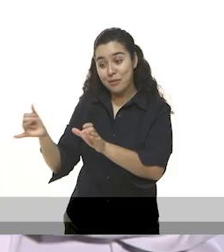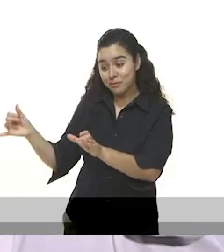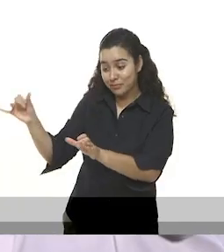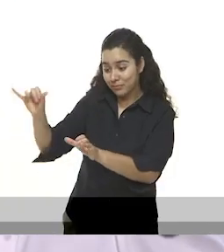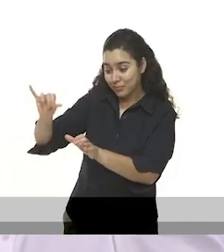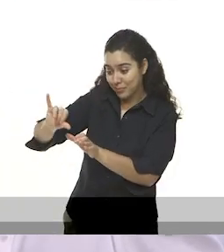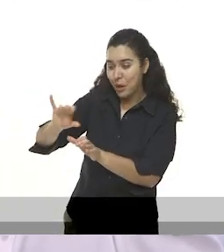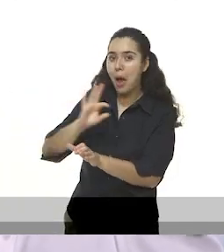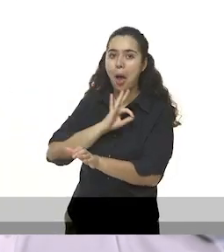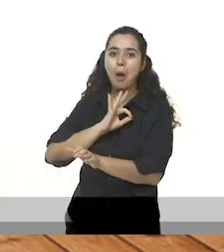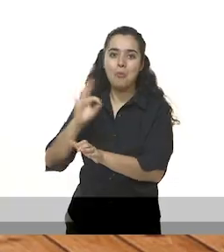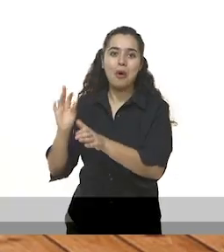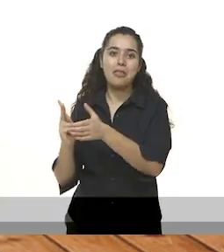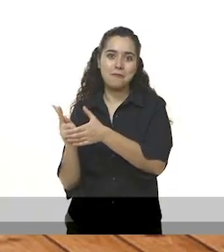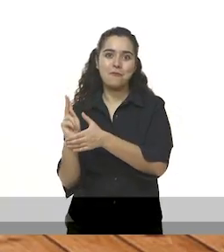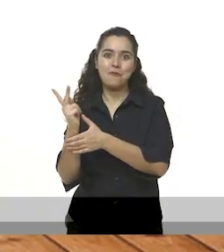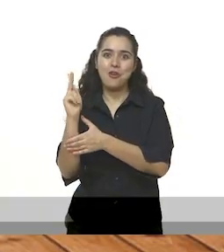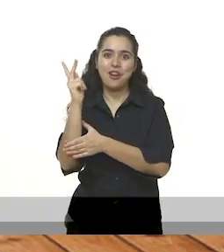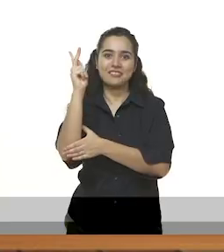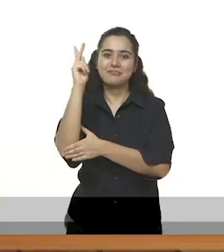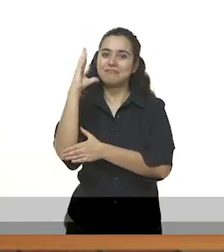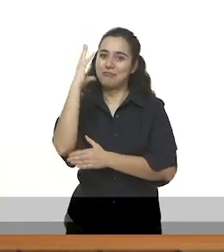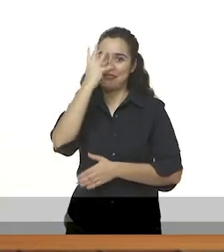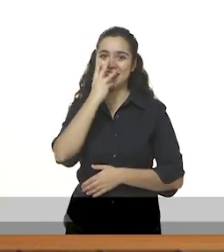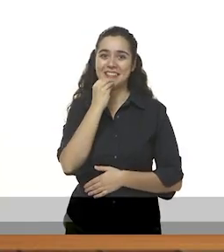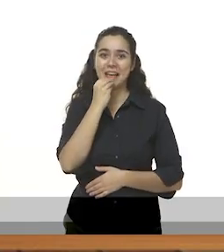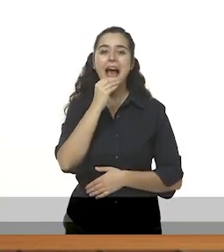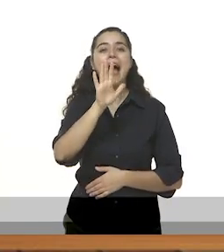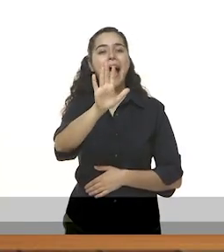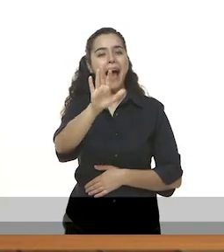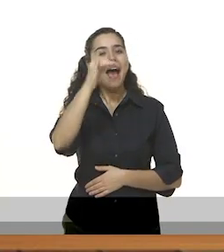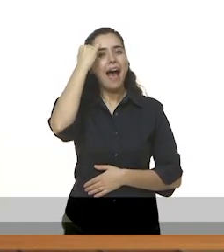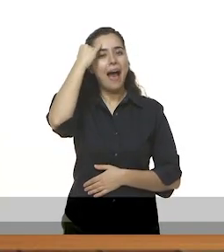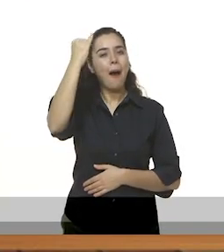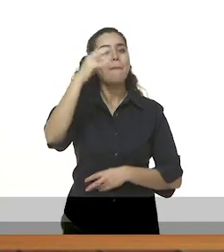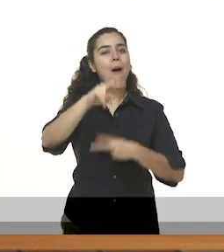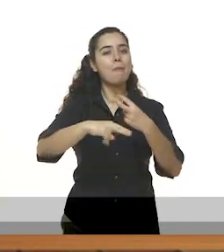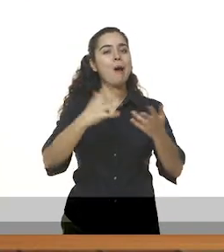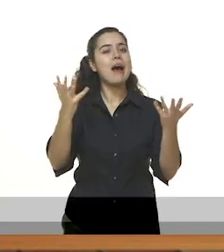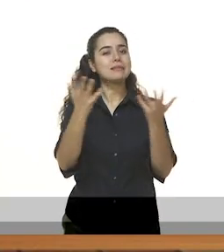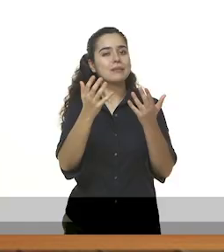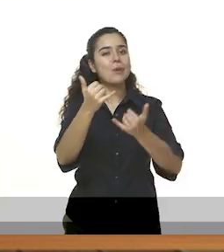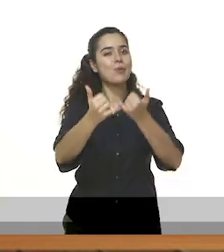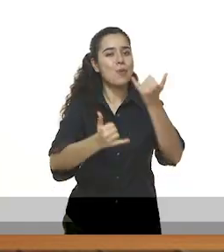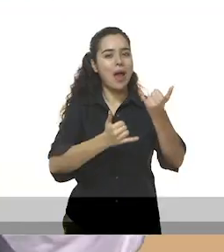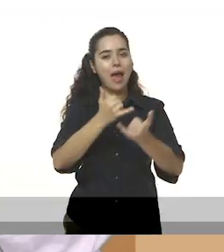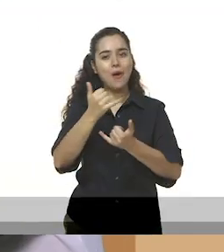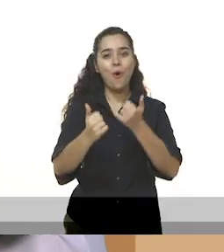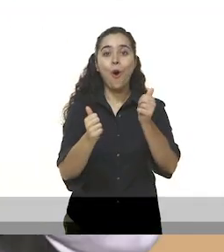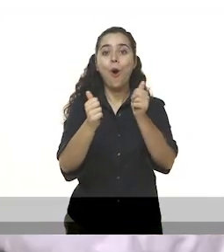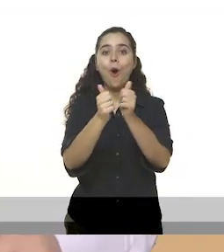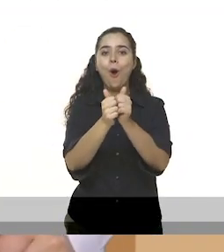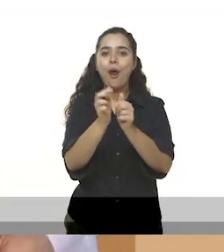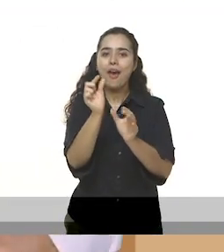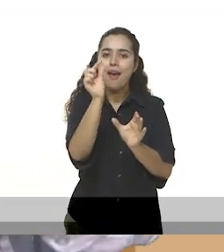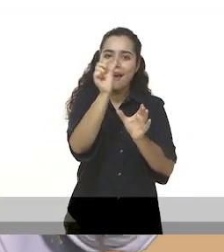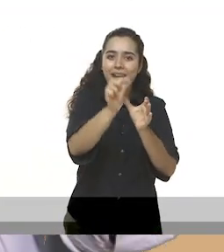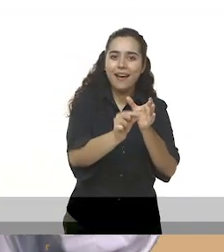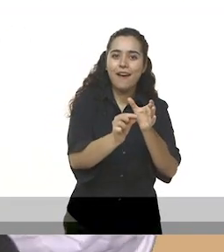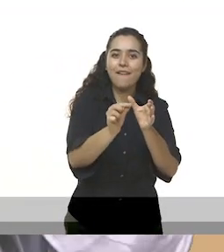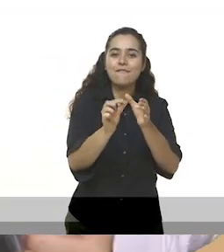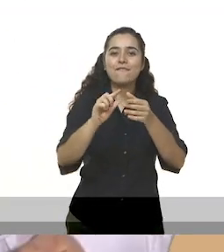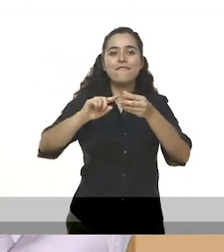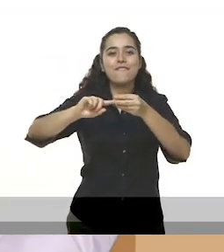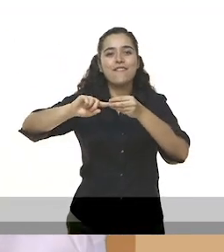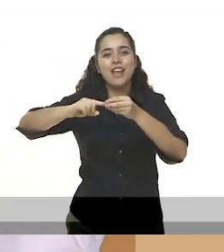que puedan crecer y florecer. Tengo una idea. Hagamos un experimento que se llama germinación del frijol. Ustedes y sus compañeros